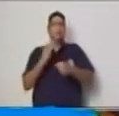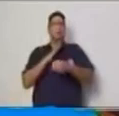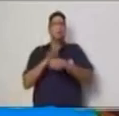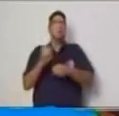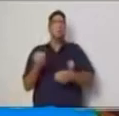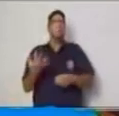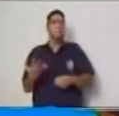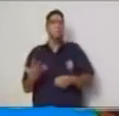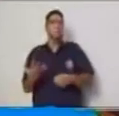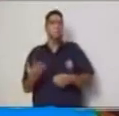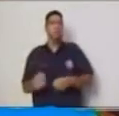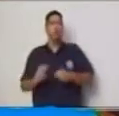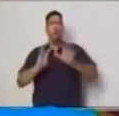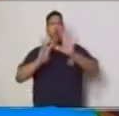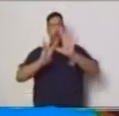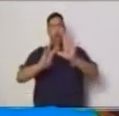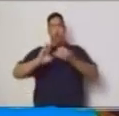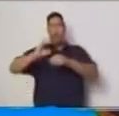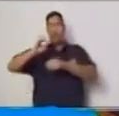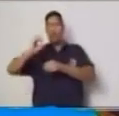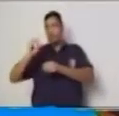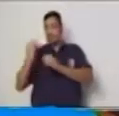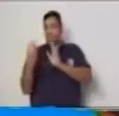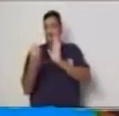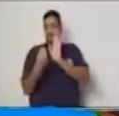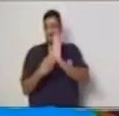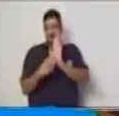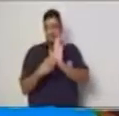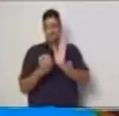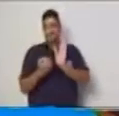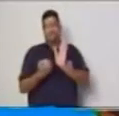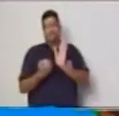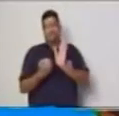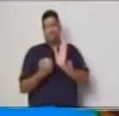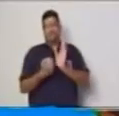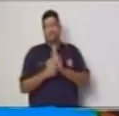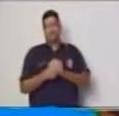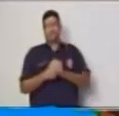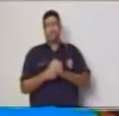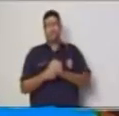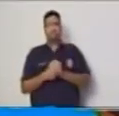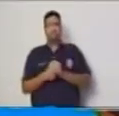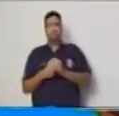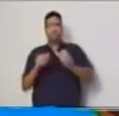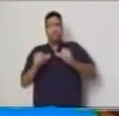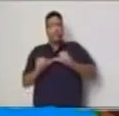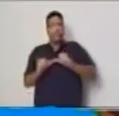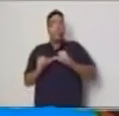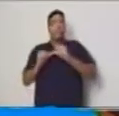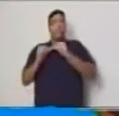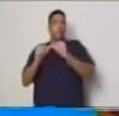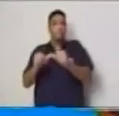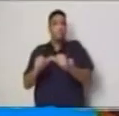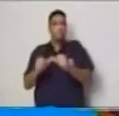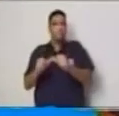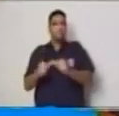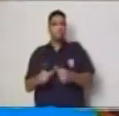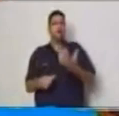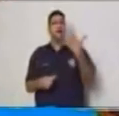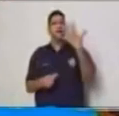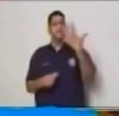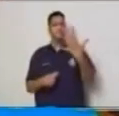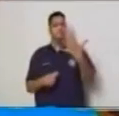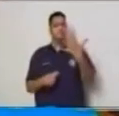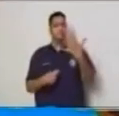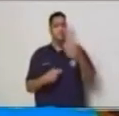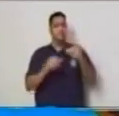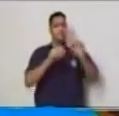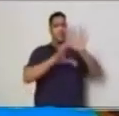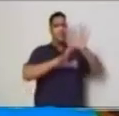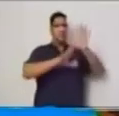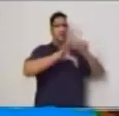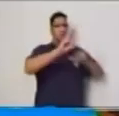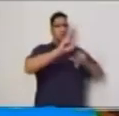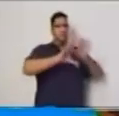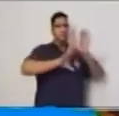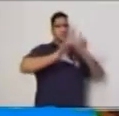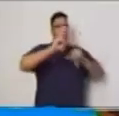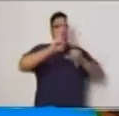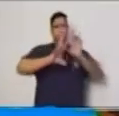vamos a obtener ochenta si continuamos diciendo cinco docenas ¿cuál es el costo?